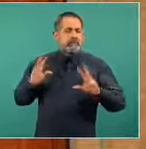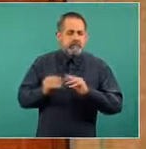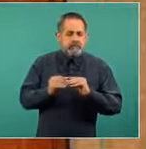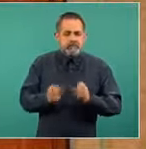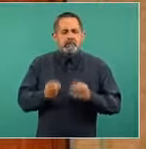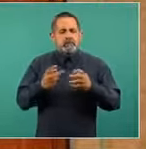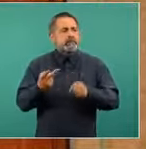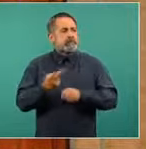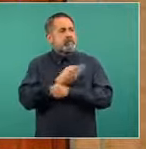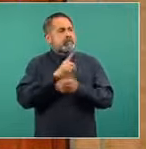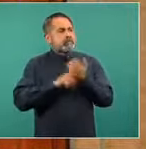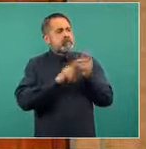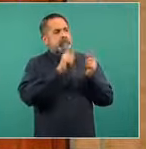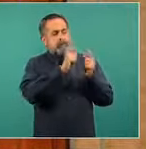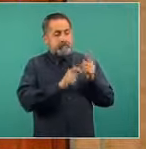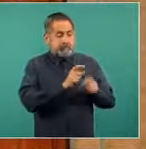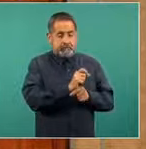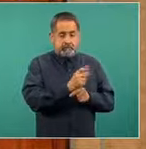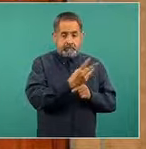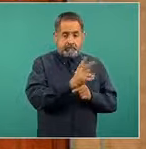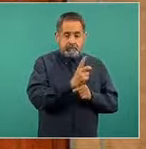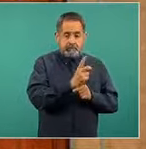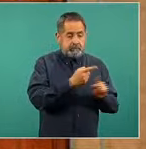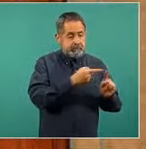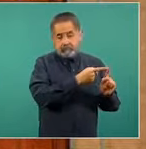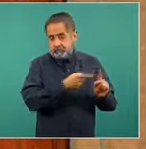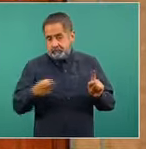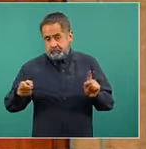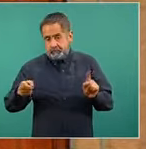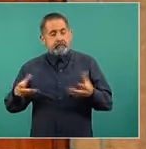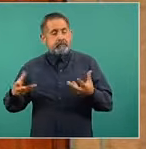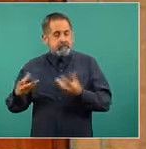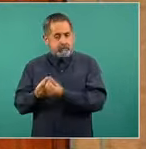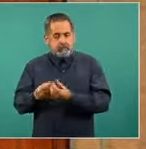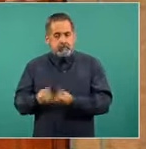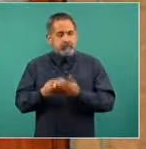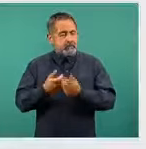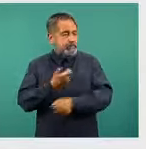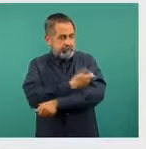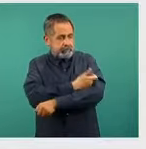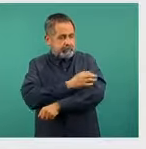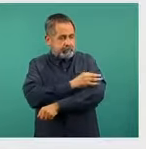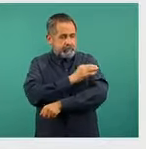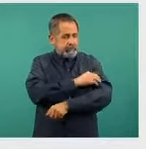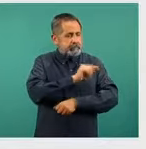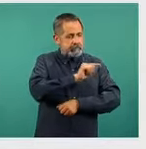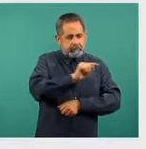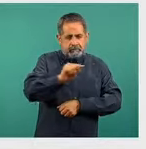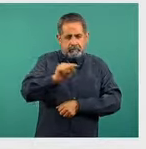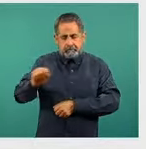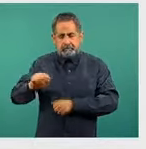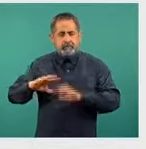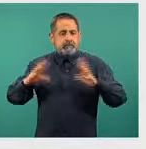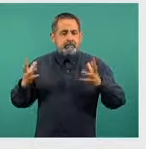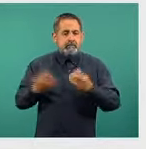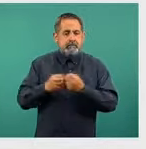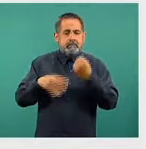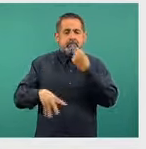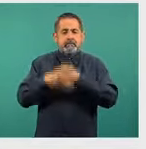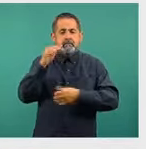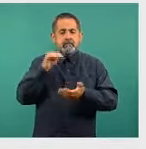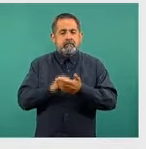ha sucedido desde el 24 de diciembre del año pasado, que empezaron obviamente a aplicarse las primeras vacunas. Son 14 mil